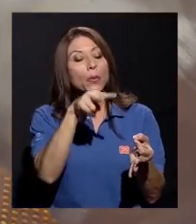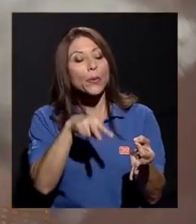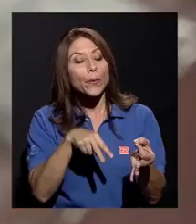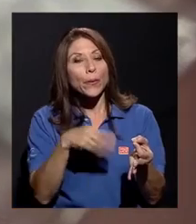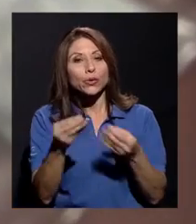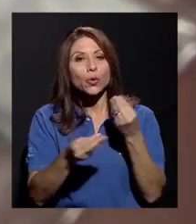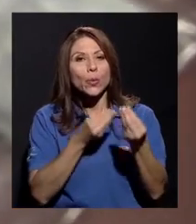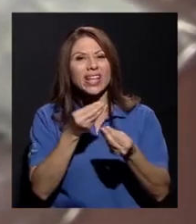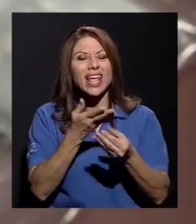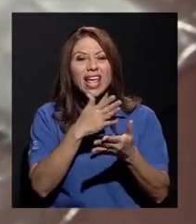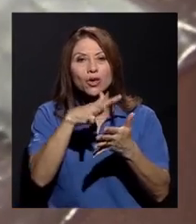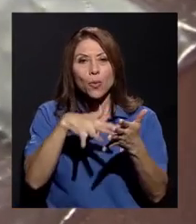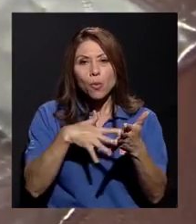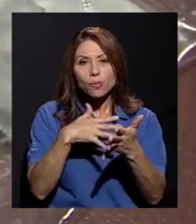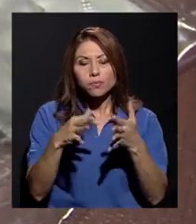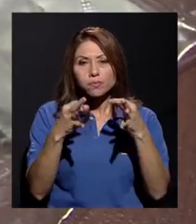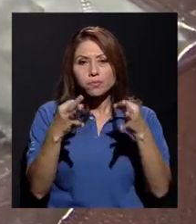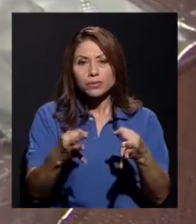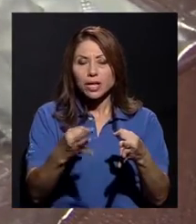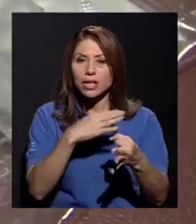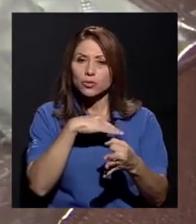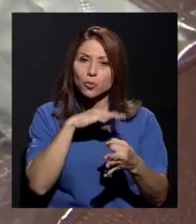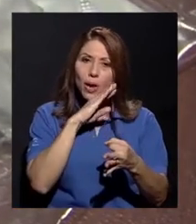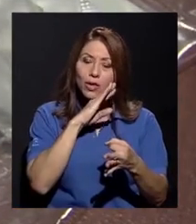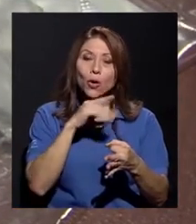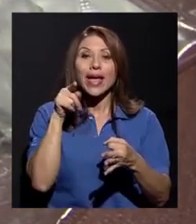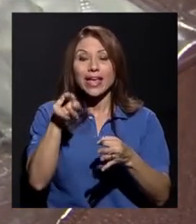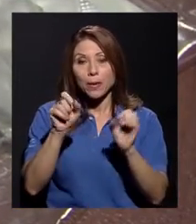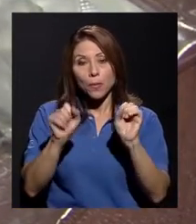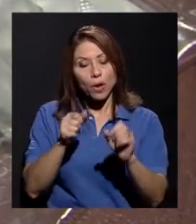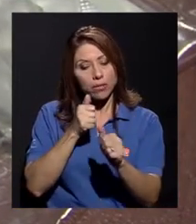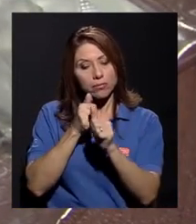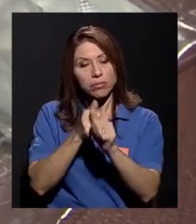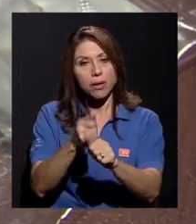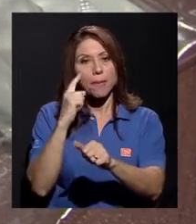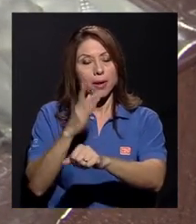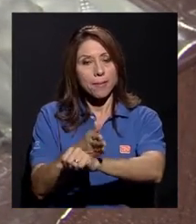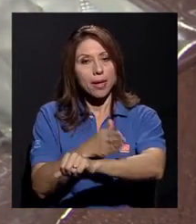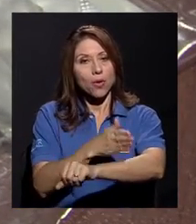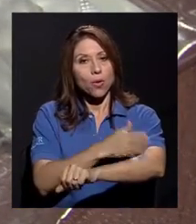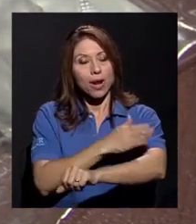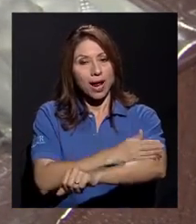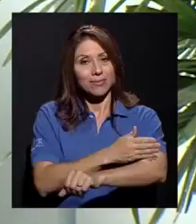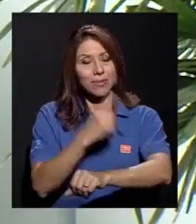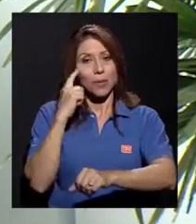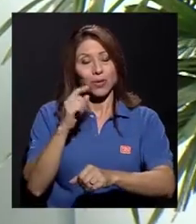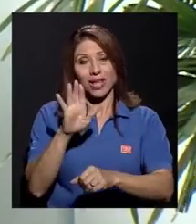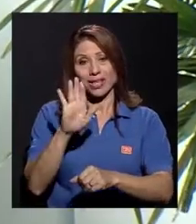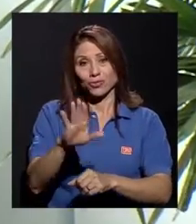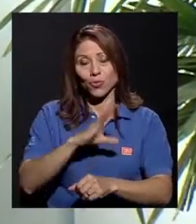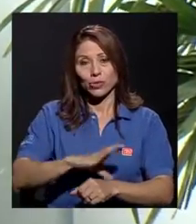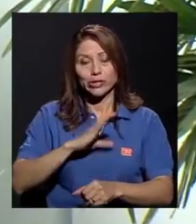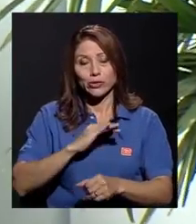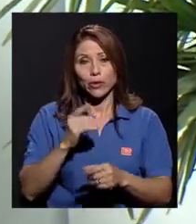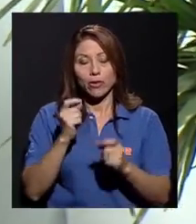sueño, que son medidas que ella puede tomar para mejorar la condición que tiene de insomnio. En el proyecto de